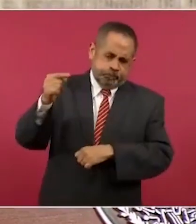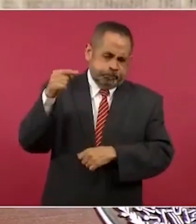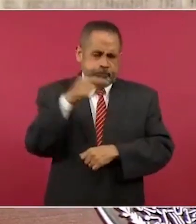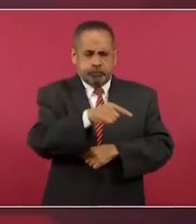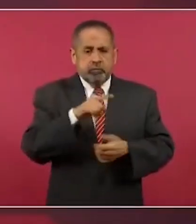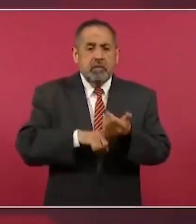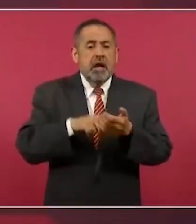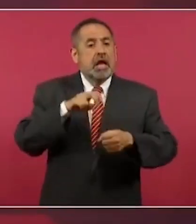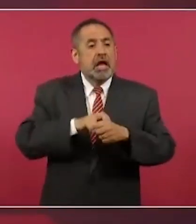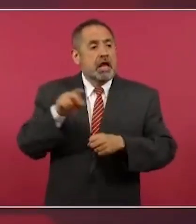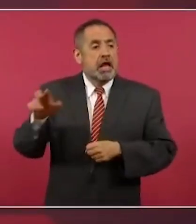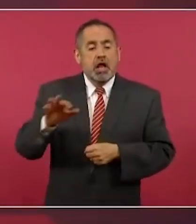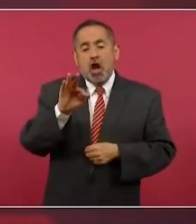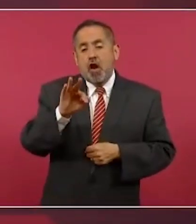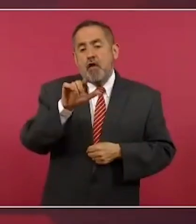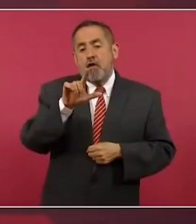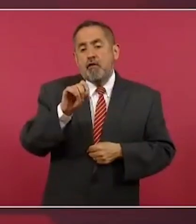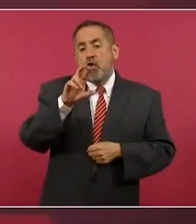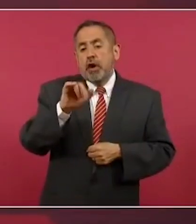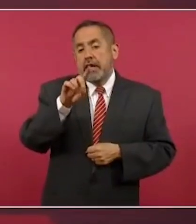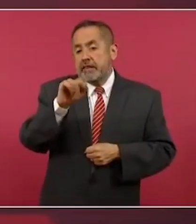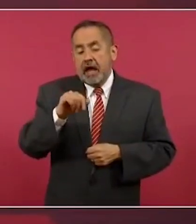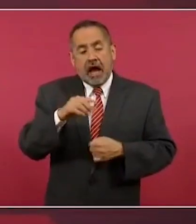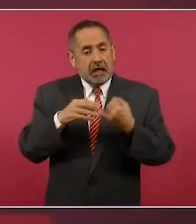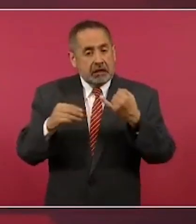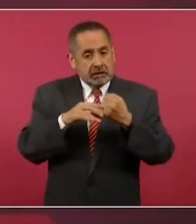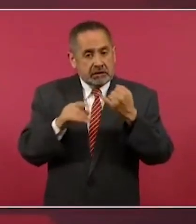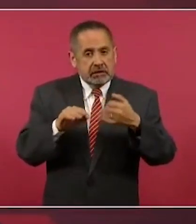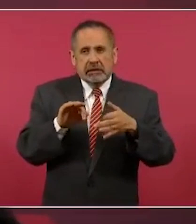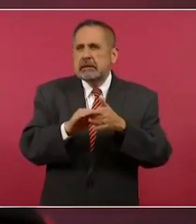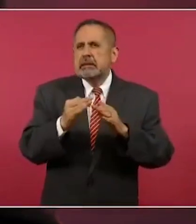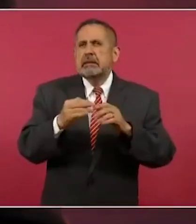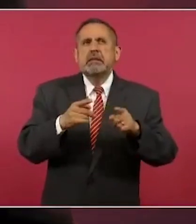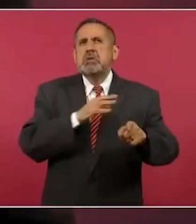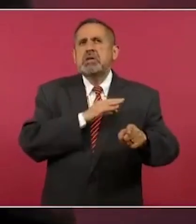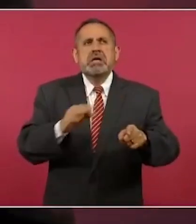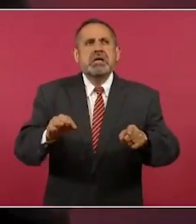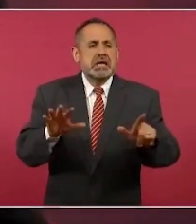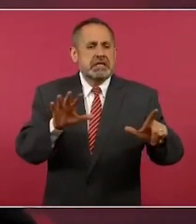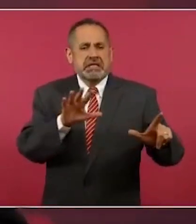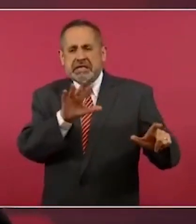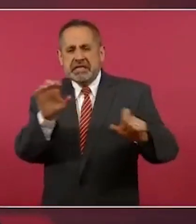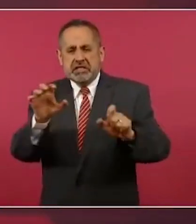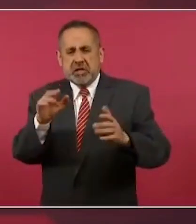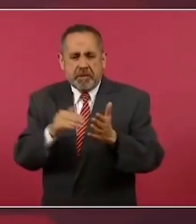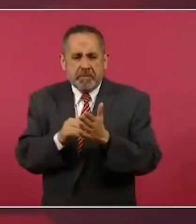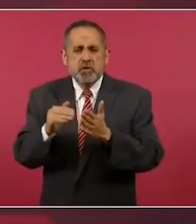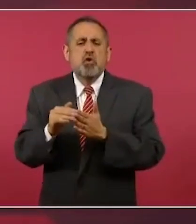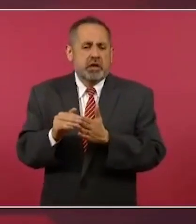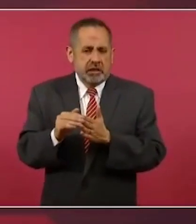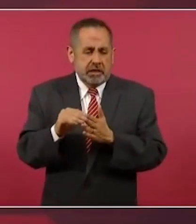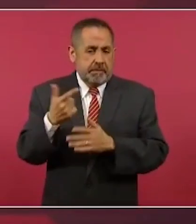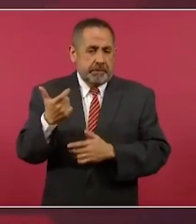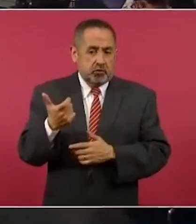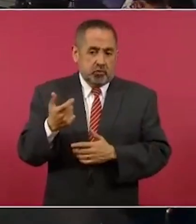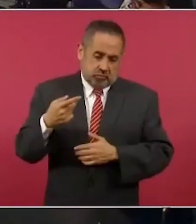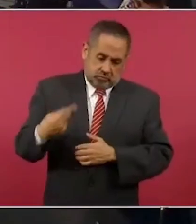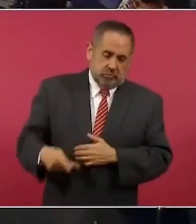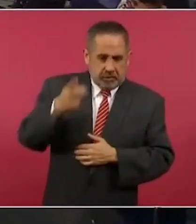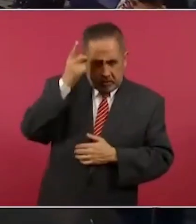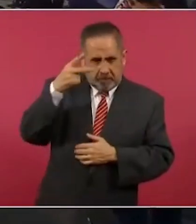Florida por cerca de 700 millones de pesos,